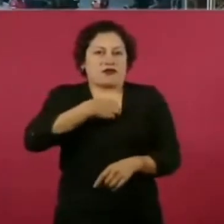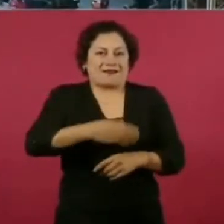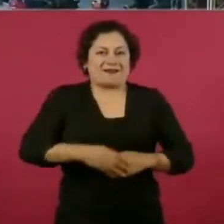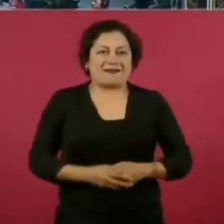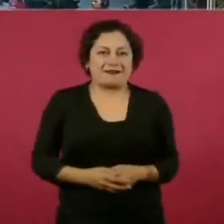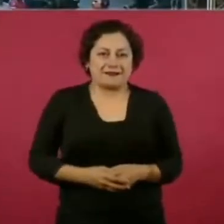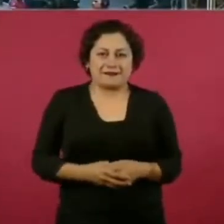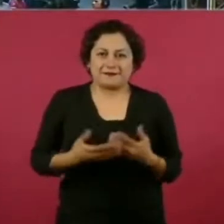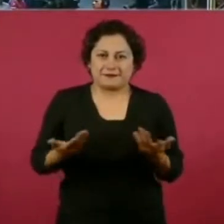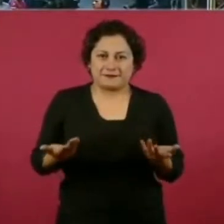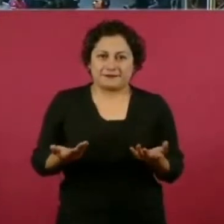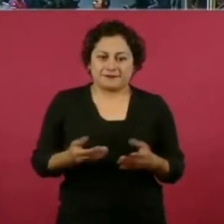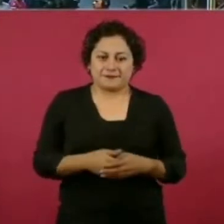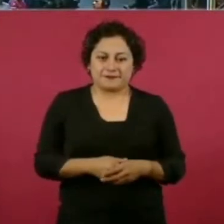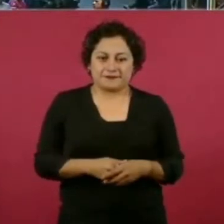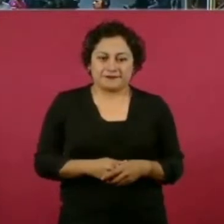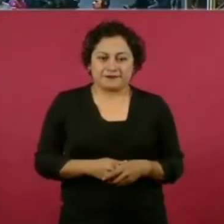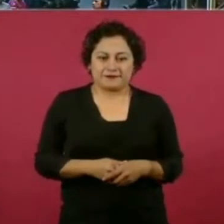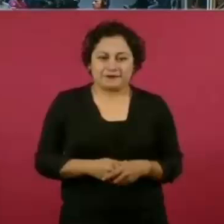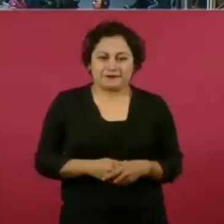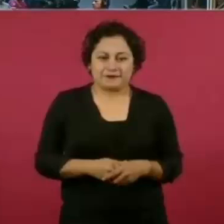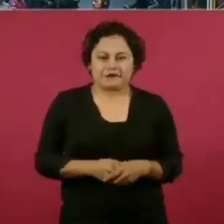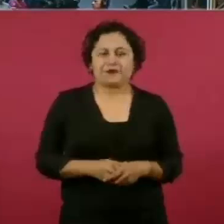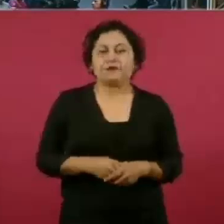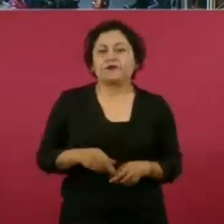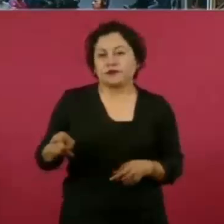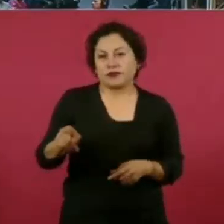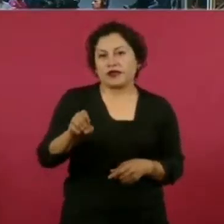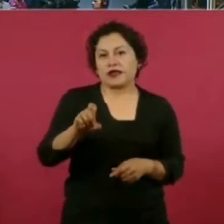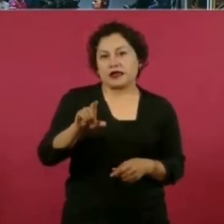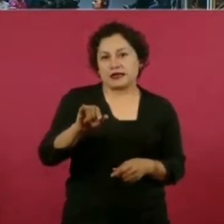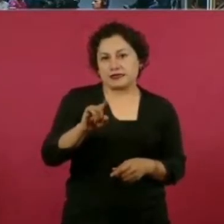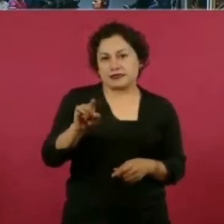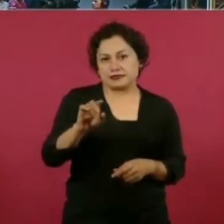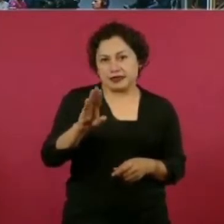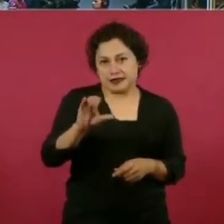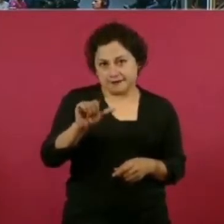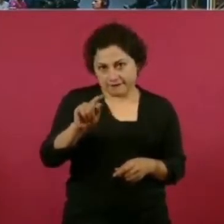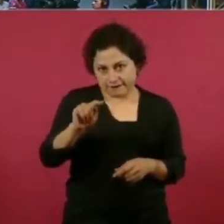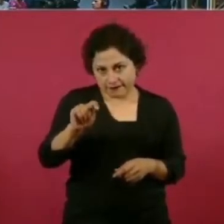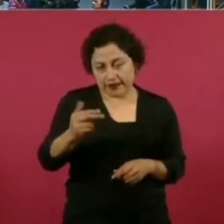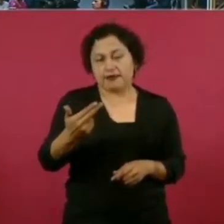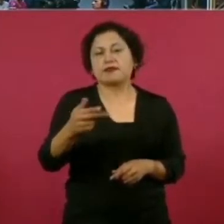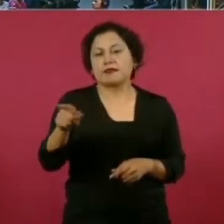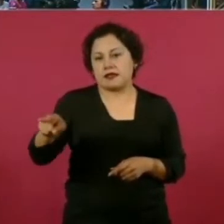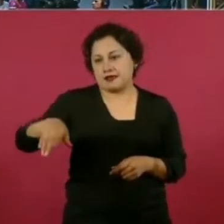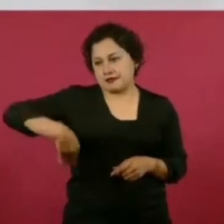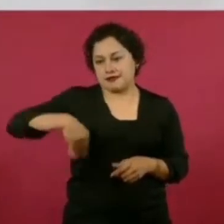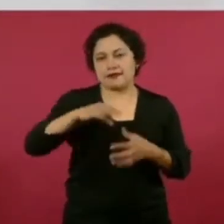no lo mencionó Elizabeth y es muy buena su